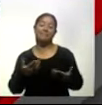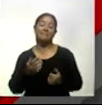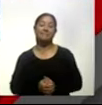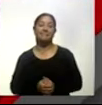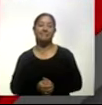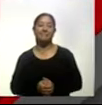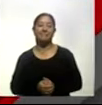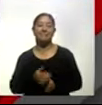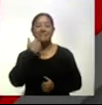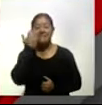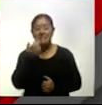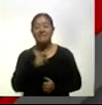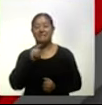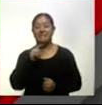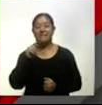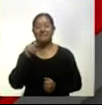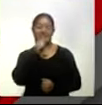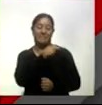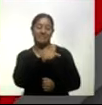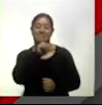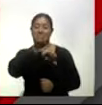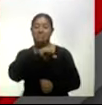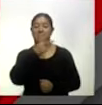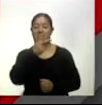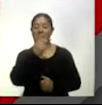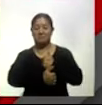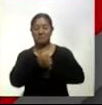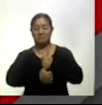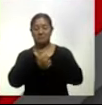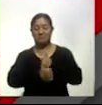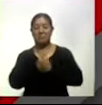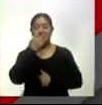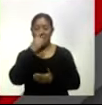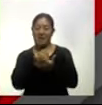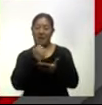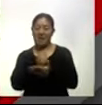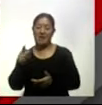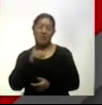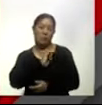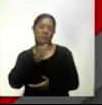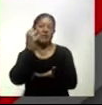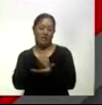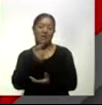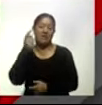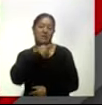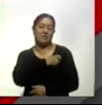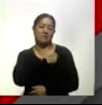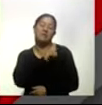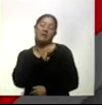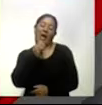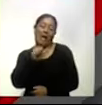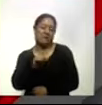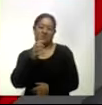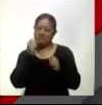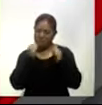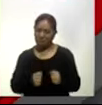merengues pierdan dos partidos y ganar sus cinco compromisos restantes para salvar el tricampeonato en España y consolidar el milagro. Aunque